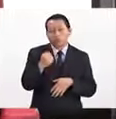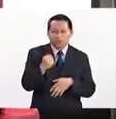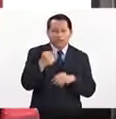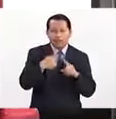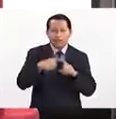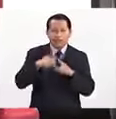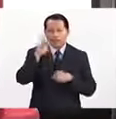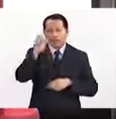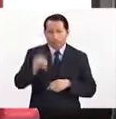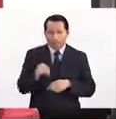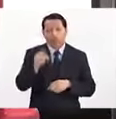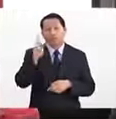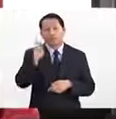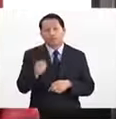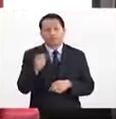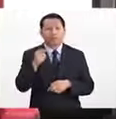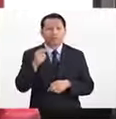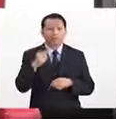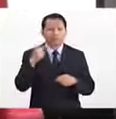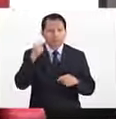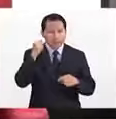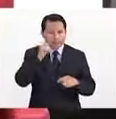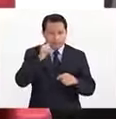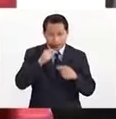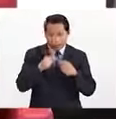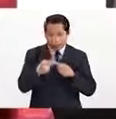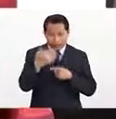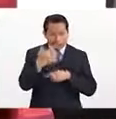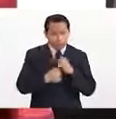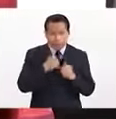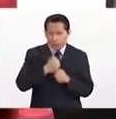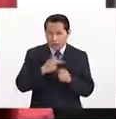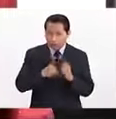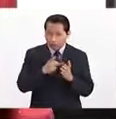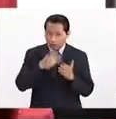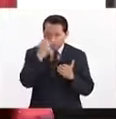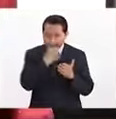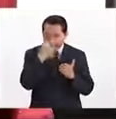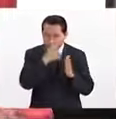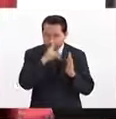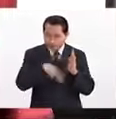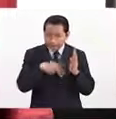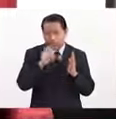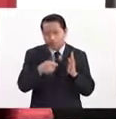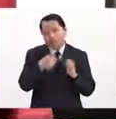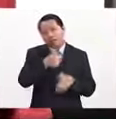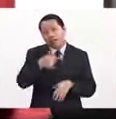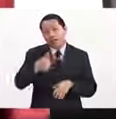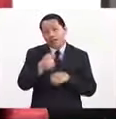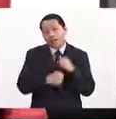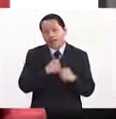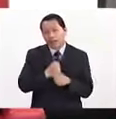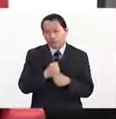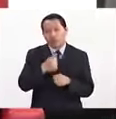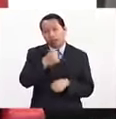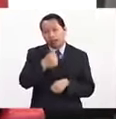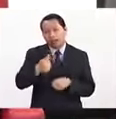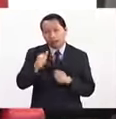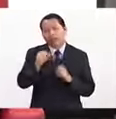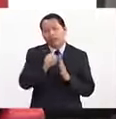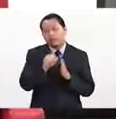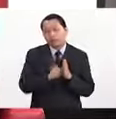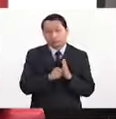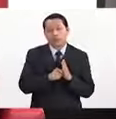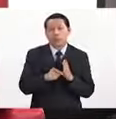de estudios. Entonces, desde luego, cada 5 años tenemos que revisar para, y cada año o cada semestre las academias